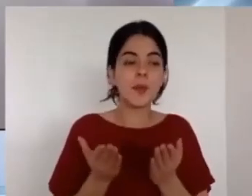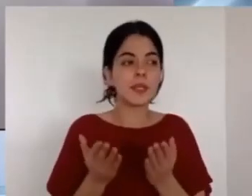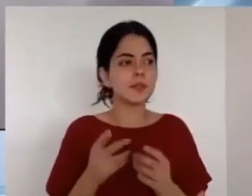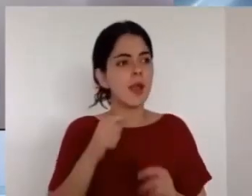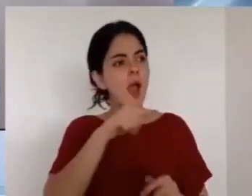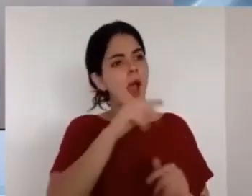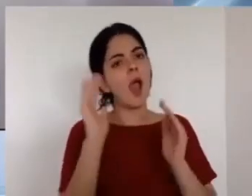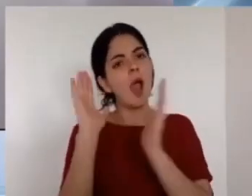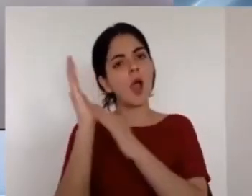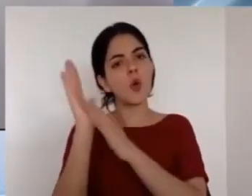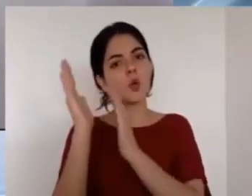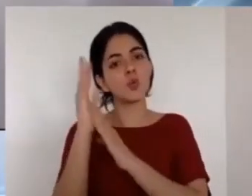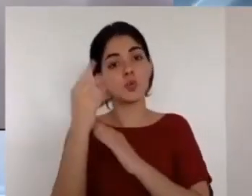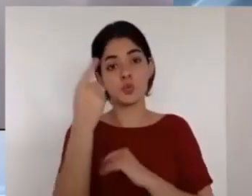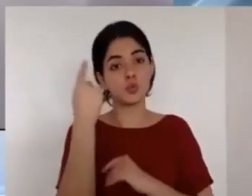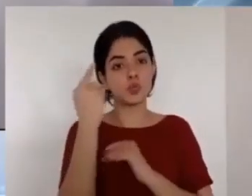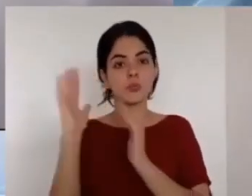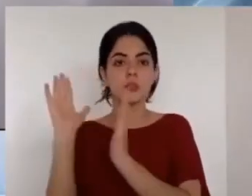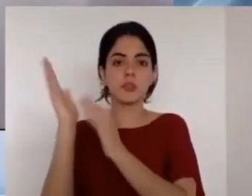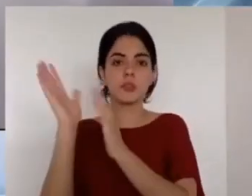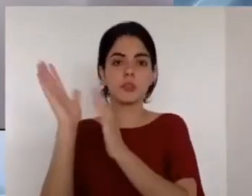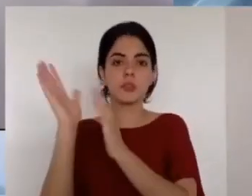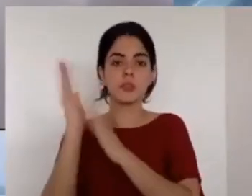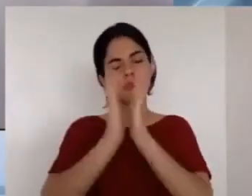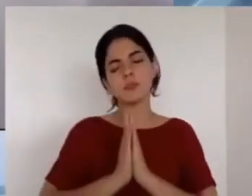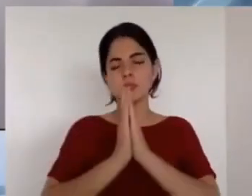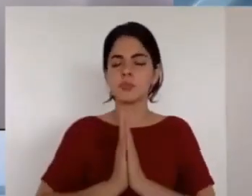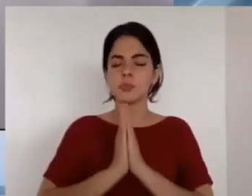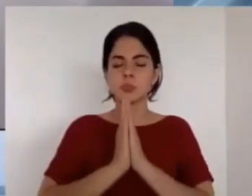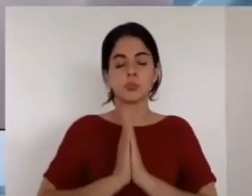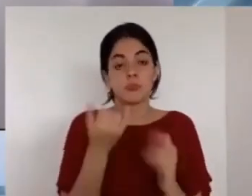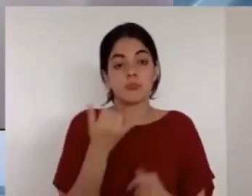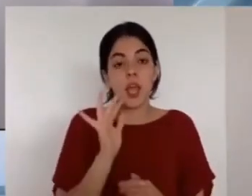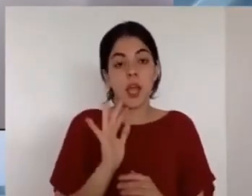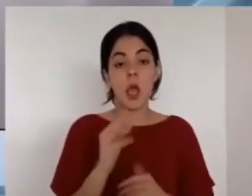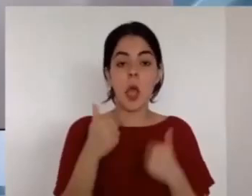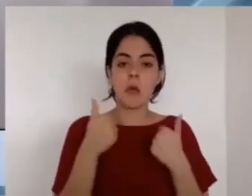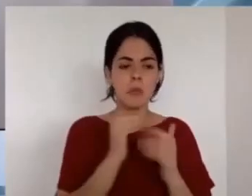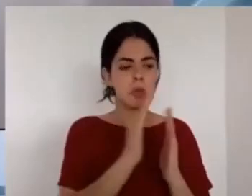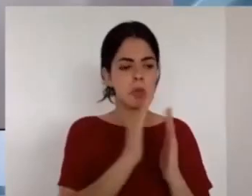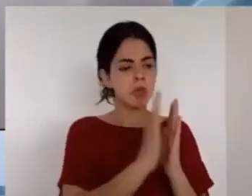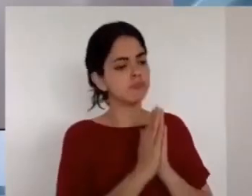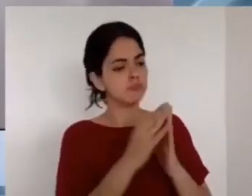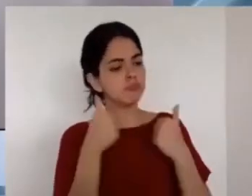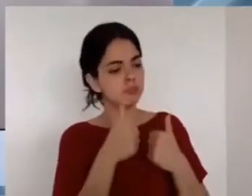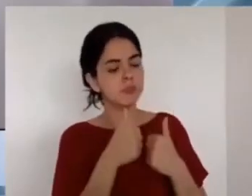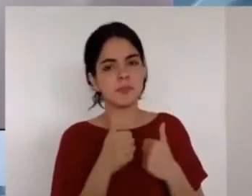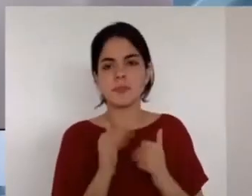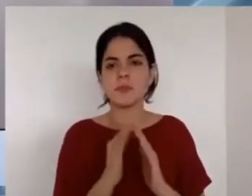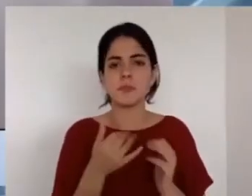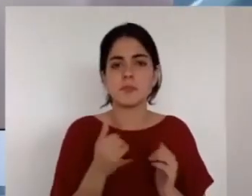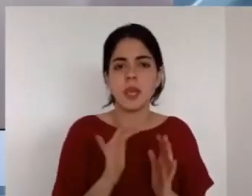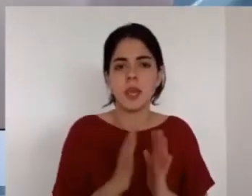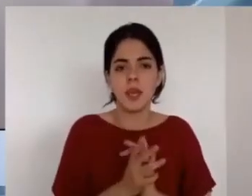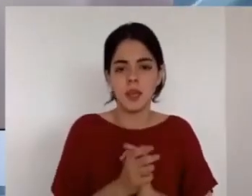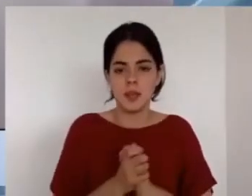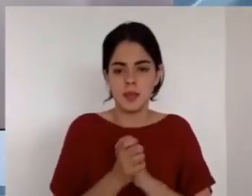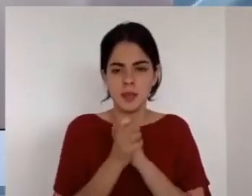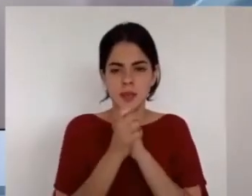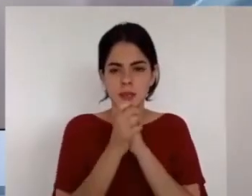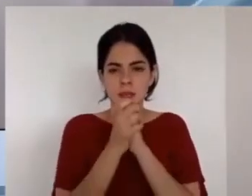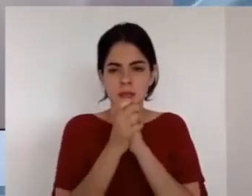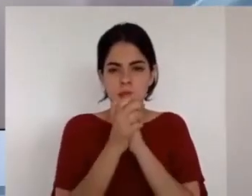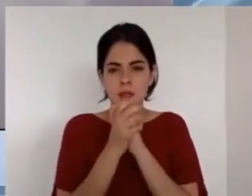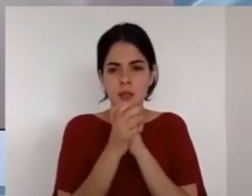de oración y oran en la iglesia oran en el culto de barrio oran en la refán